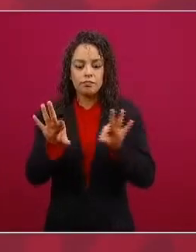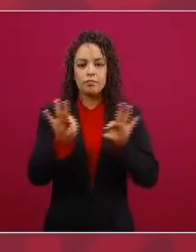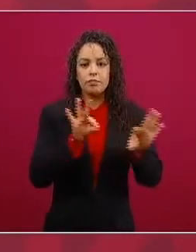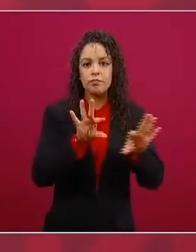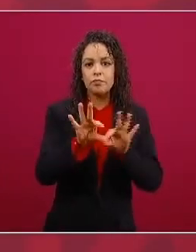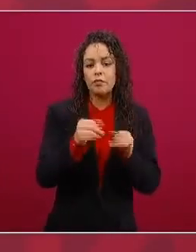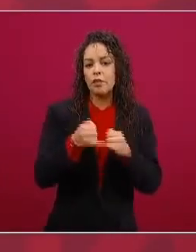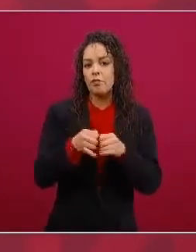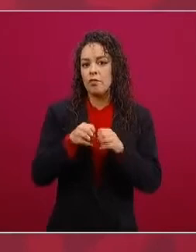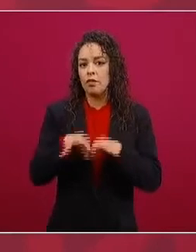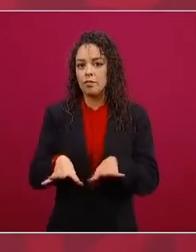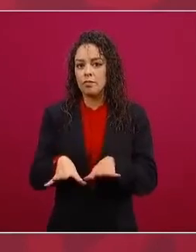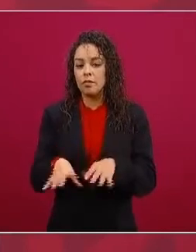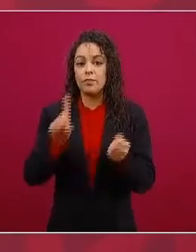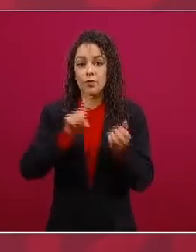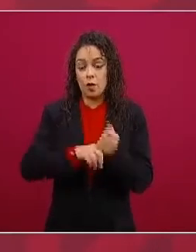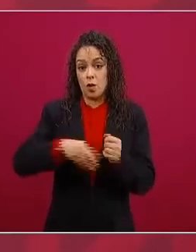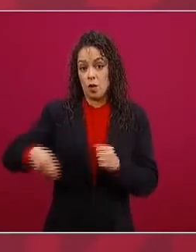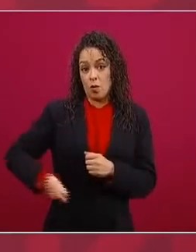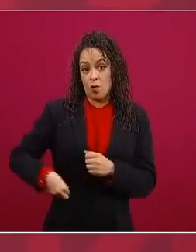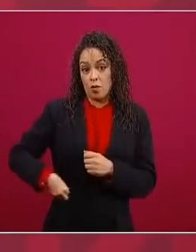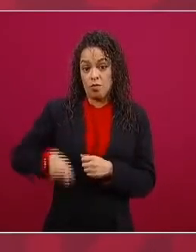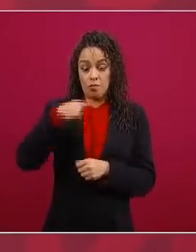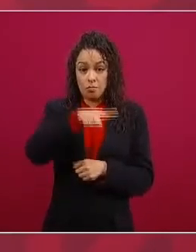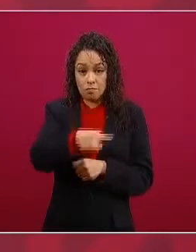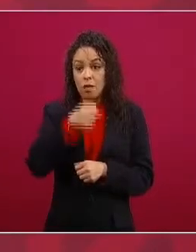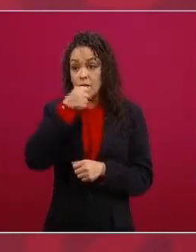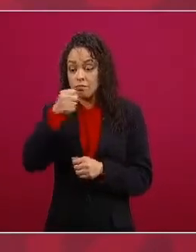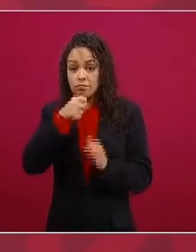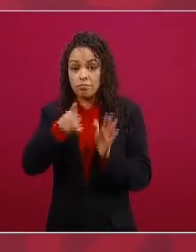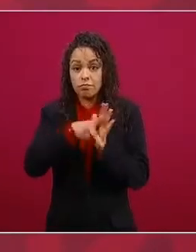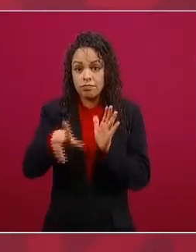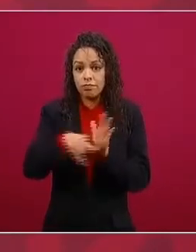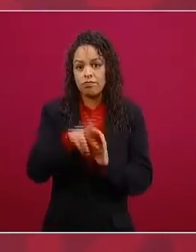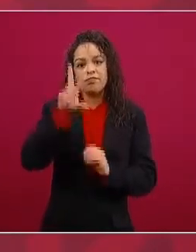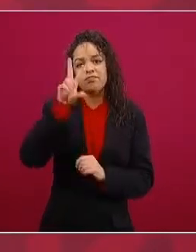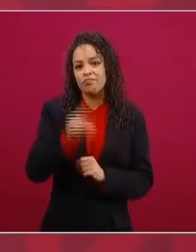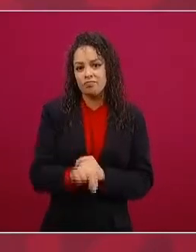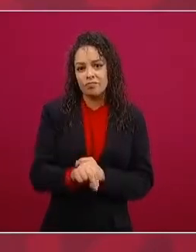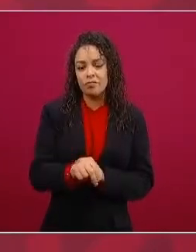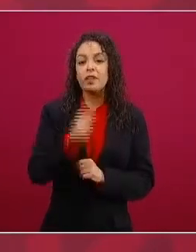periodista es de la política que se sigue arriba